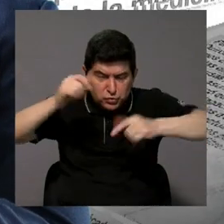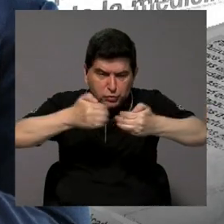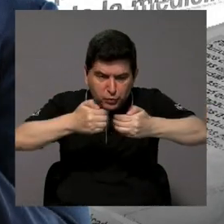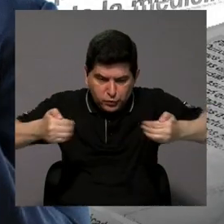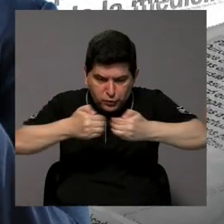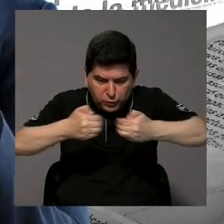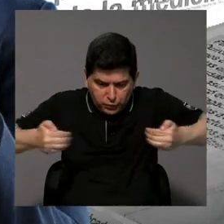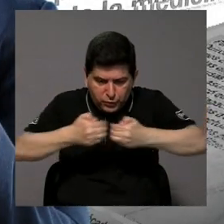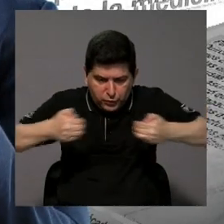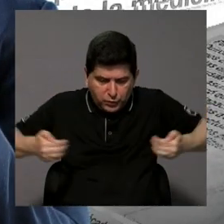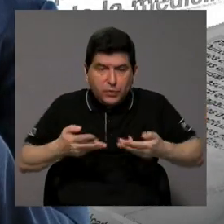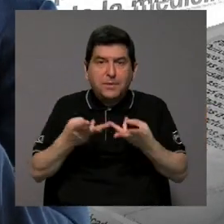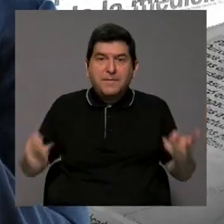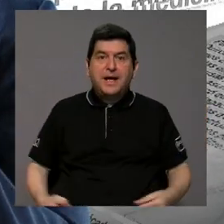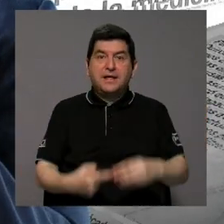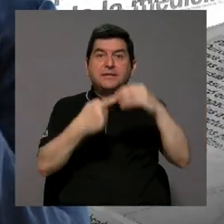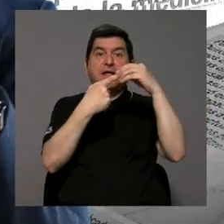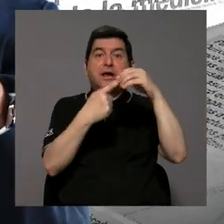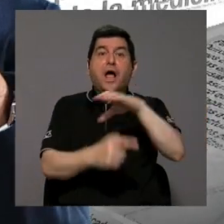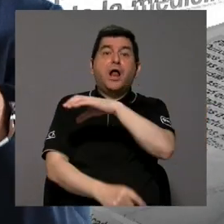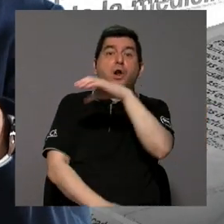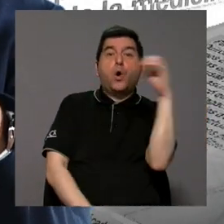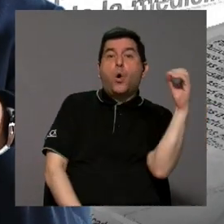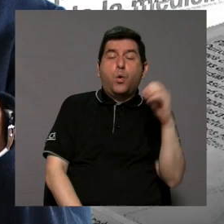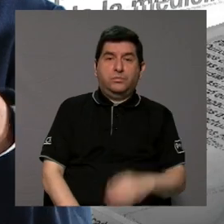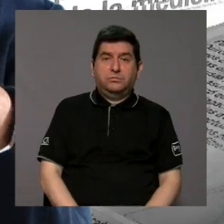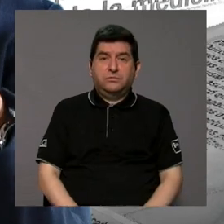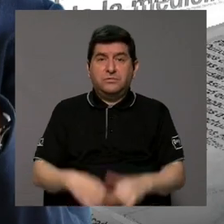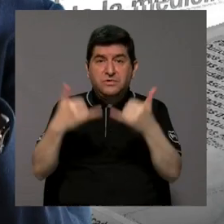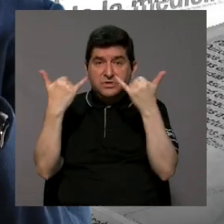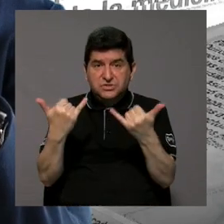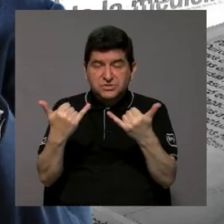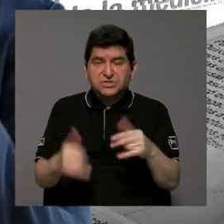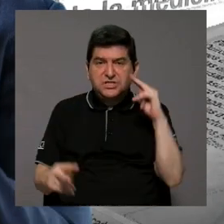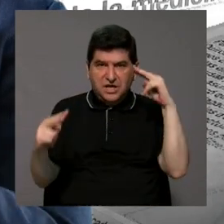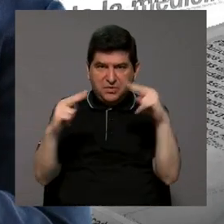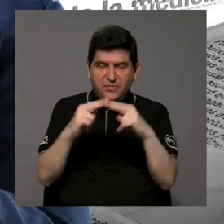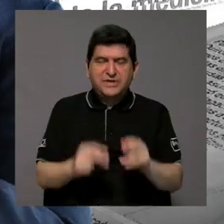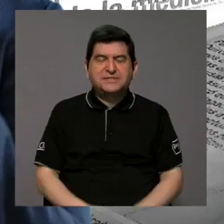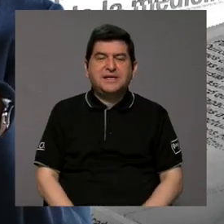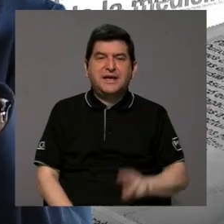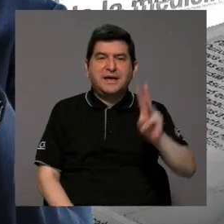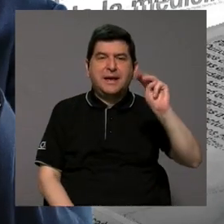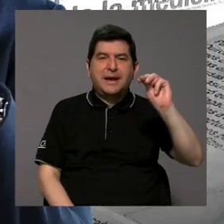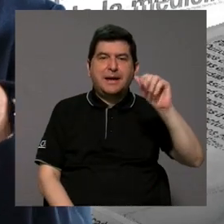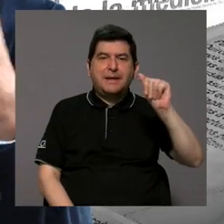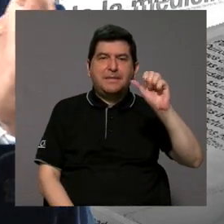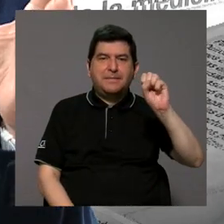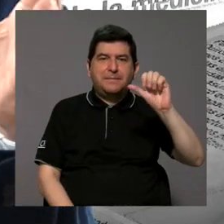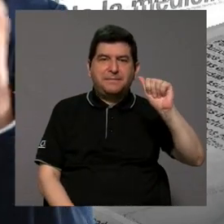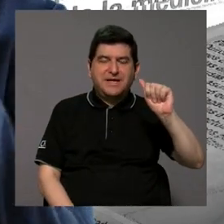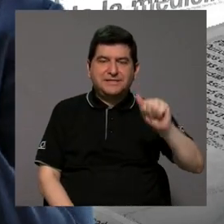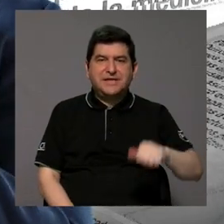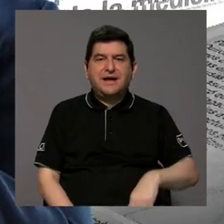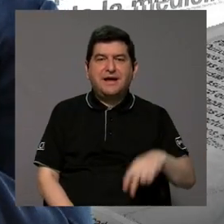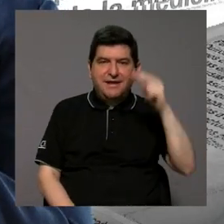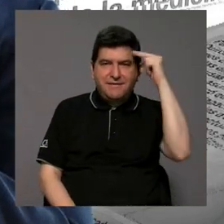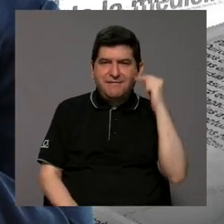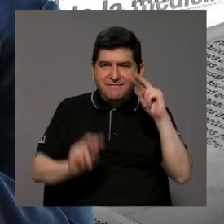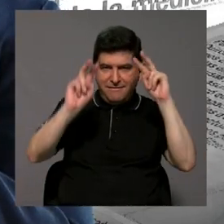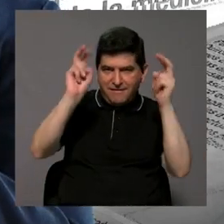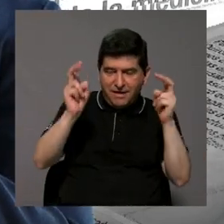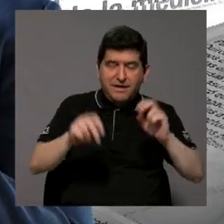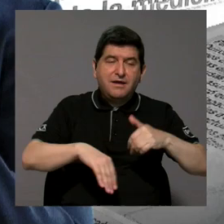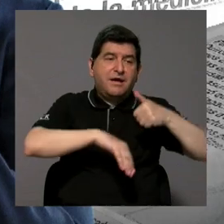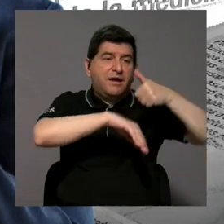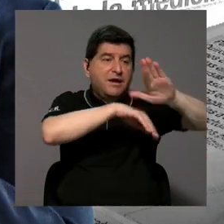separen materias primas o si la masa o lo que se conoce como la masa negra la exportamos a